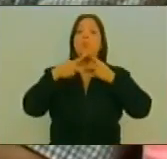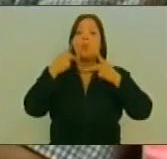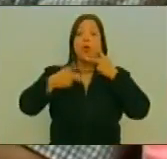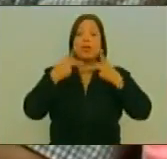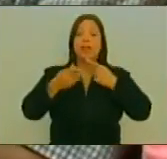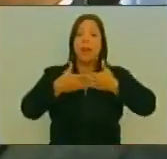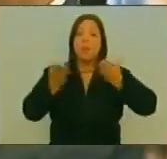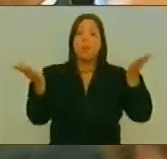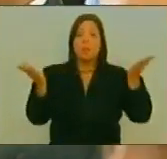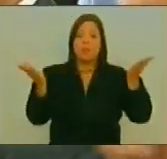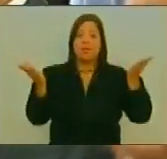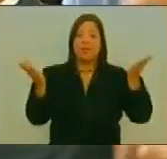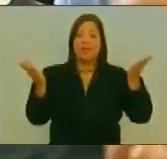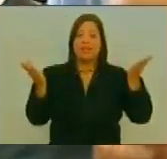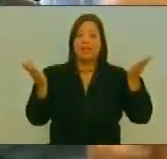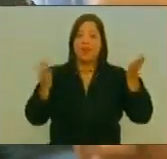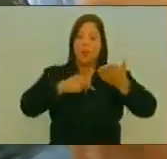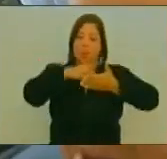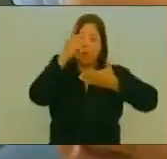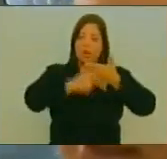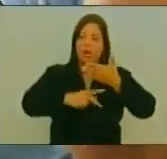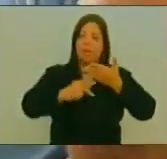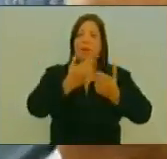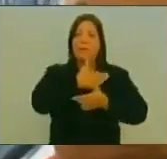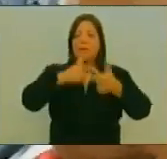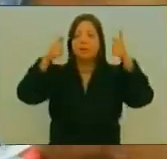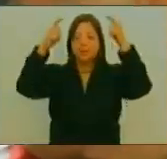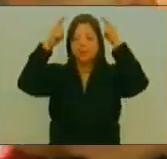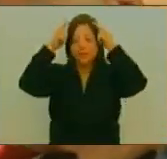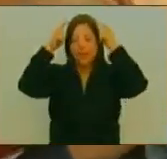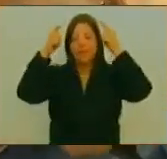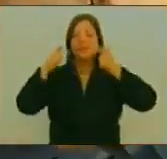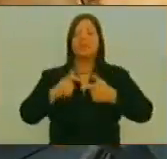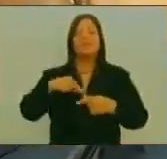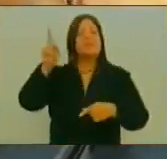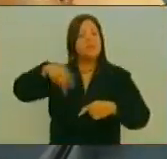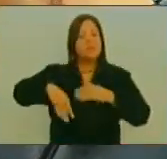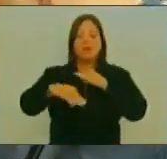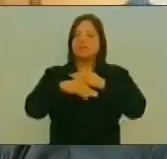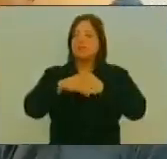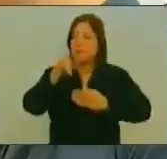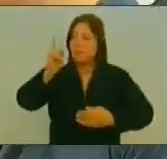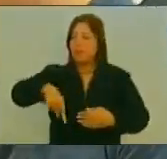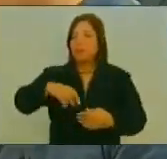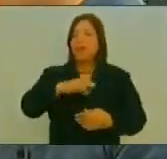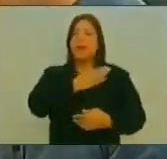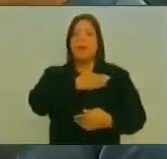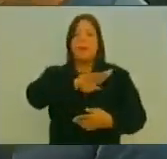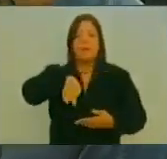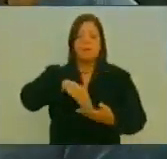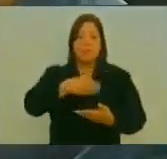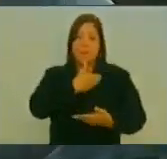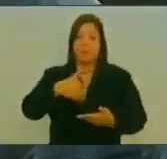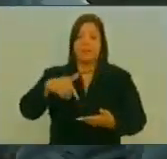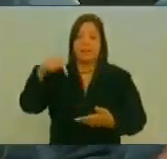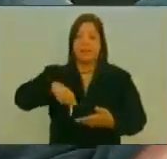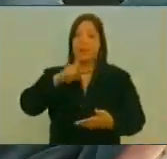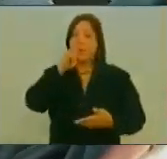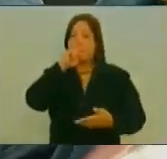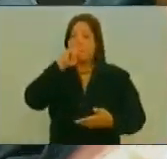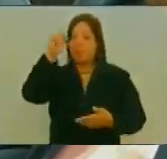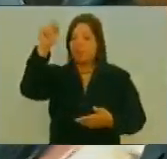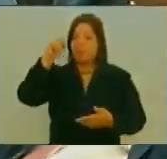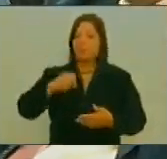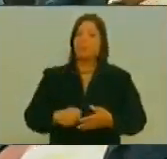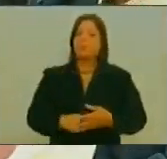Que Han Emprendido Tanto El Comandante Hugo Chávez Así Como El Presidente De La República Nicolás Maduro